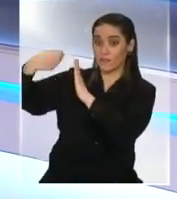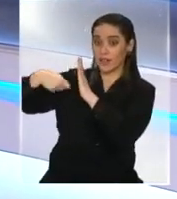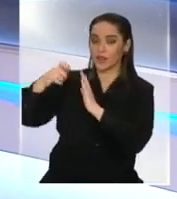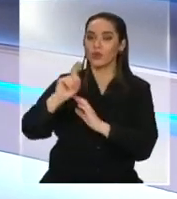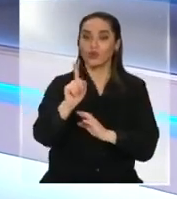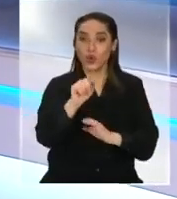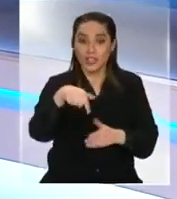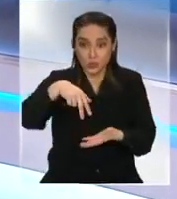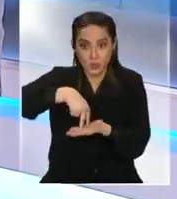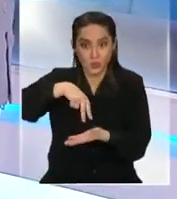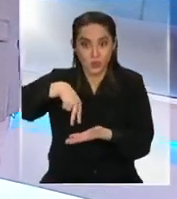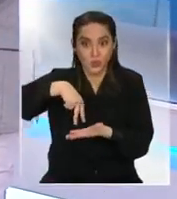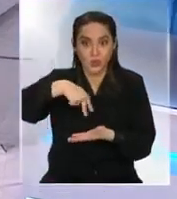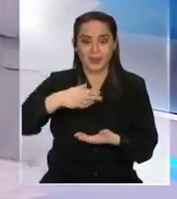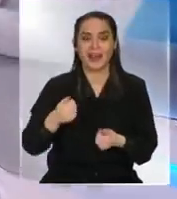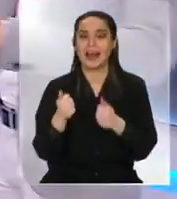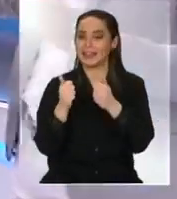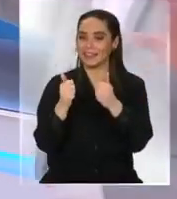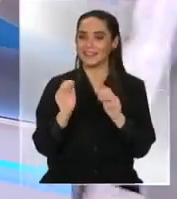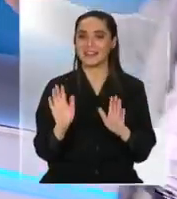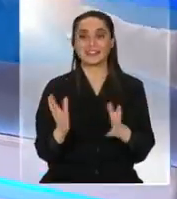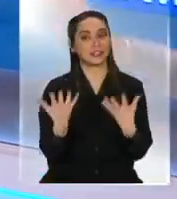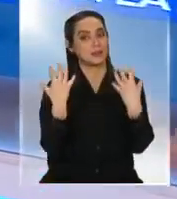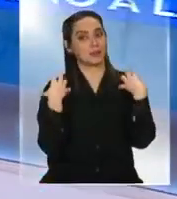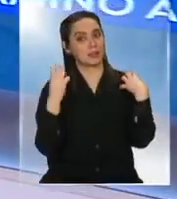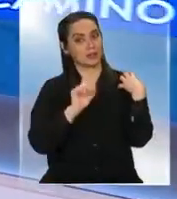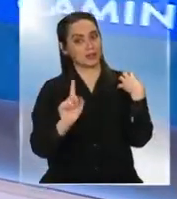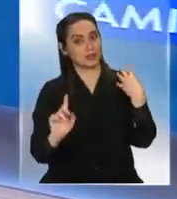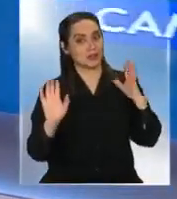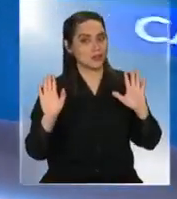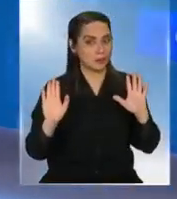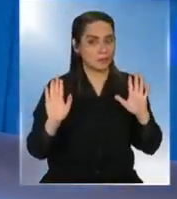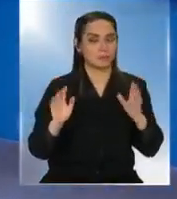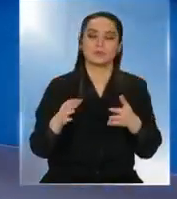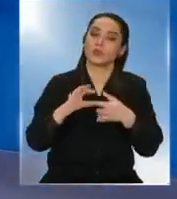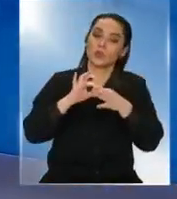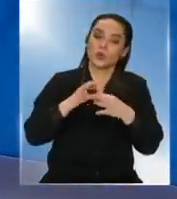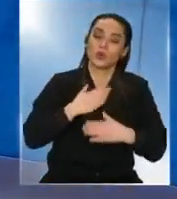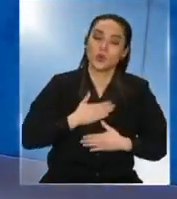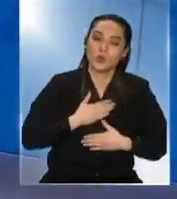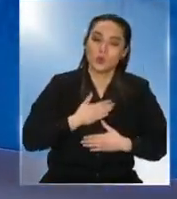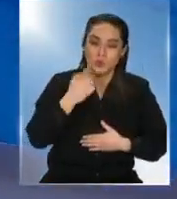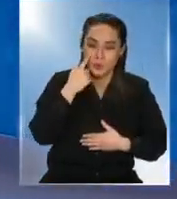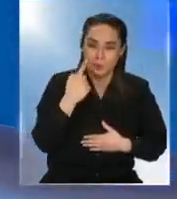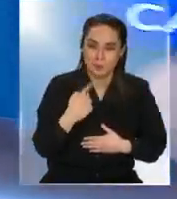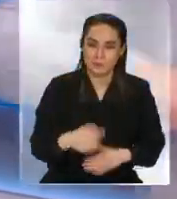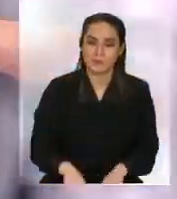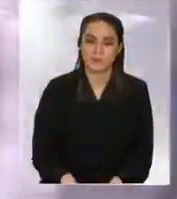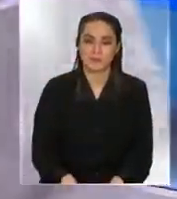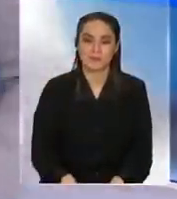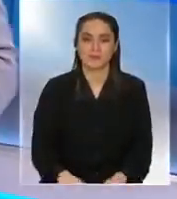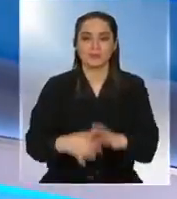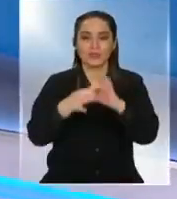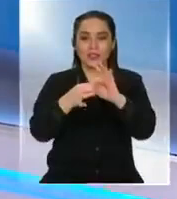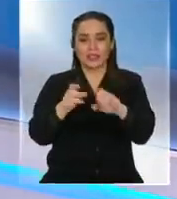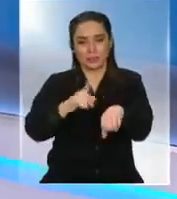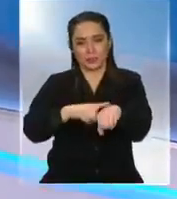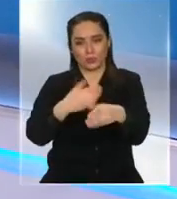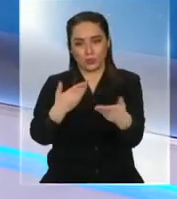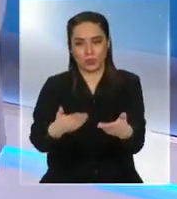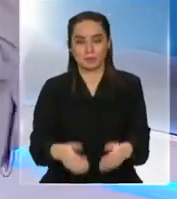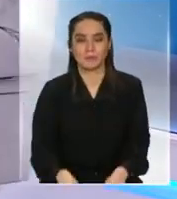el baile que tú hiciste Así que no me responsabilice de a mí Daniel, ha sido un gusto un gusto conocerte Muchas gracias Gracias por tu tiempo